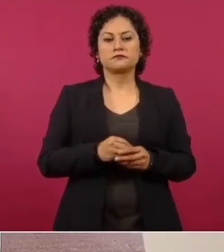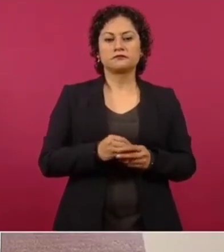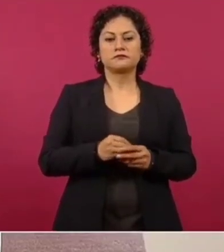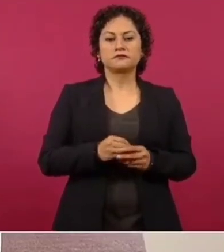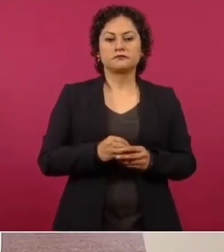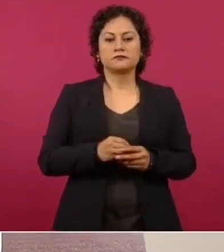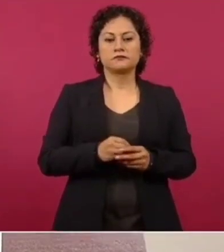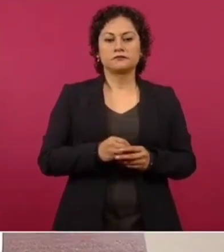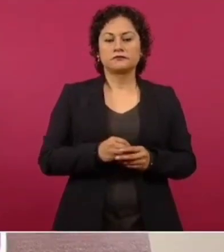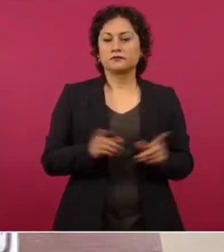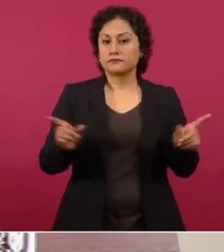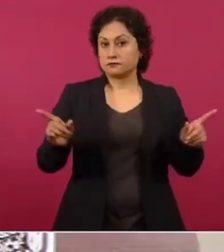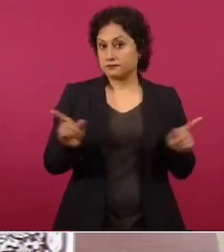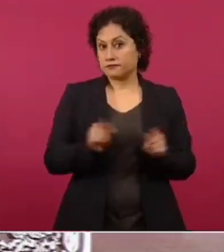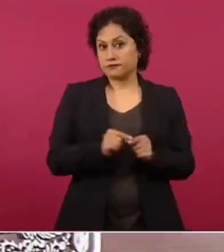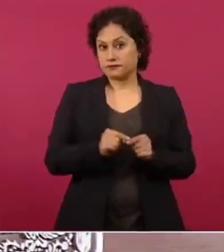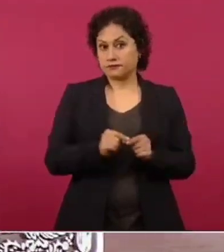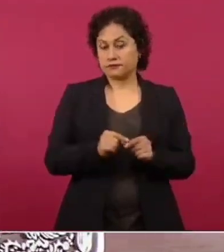Ya.